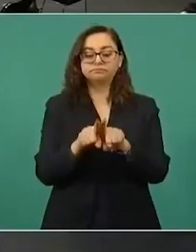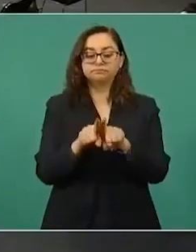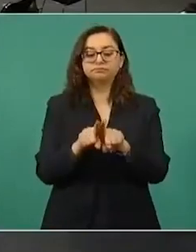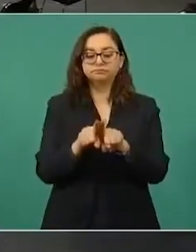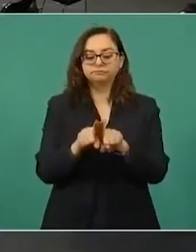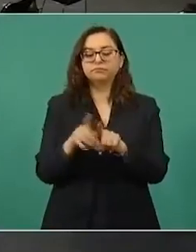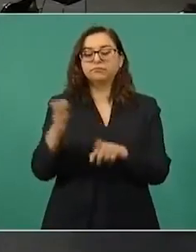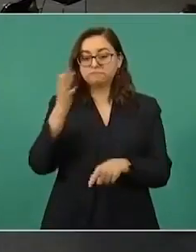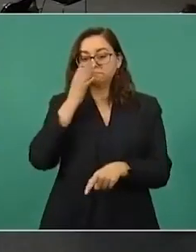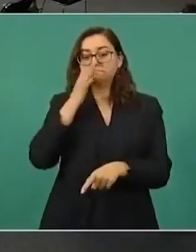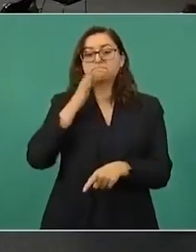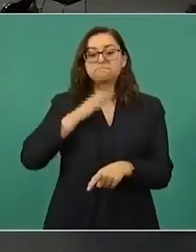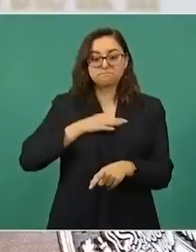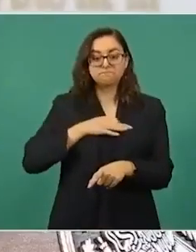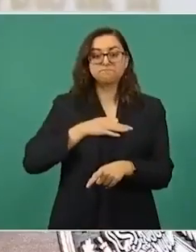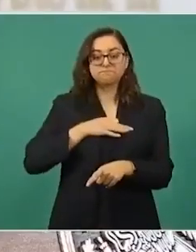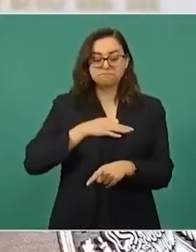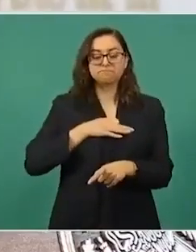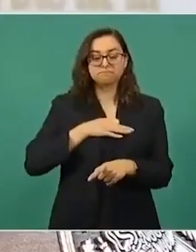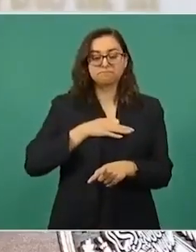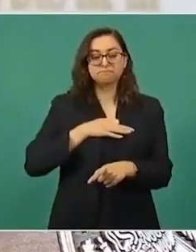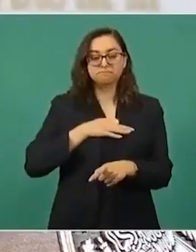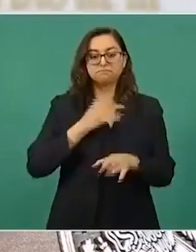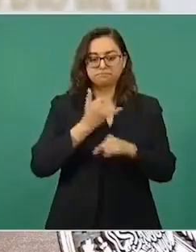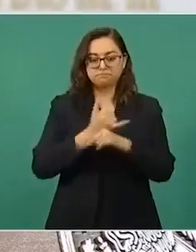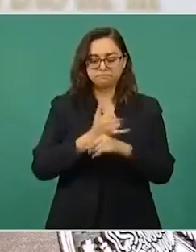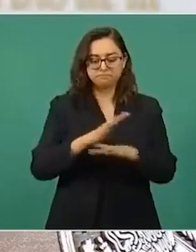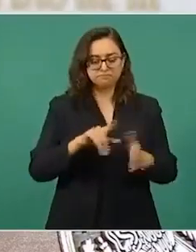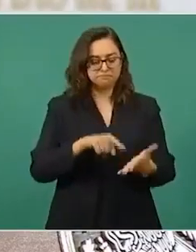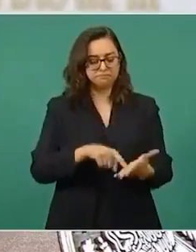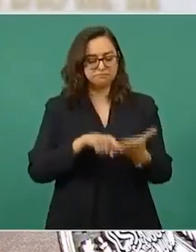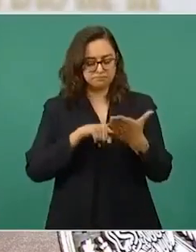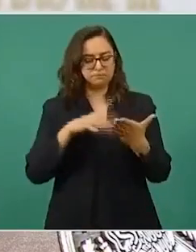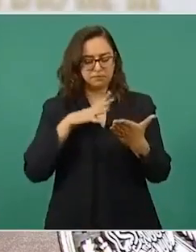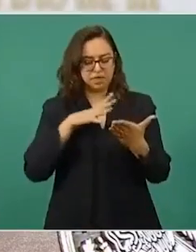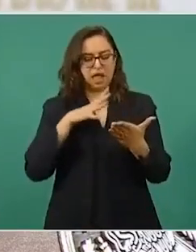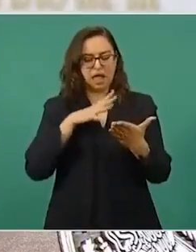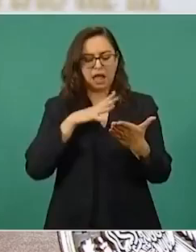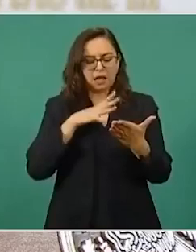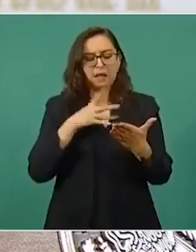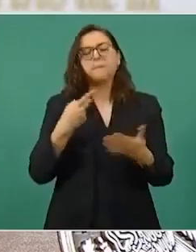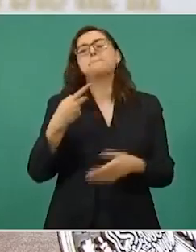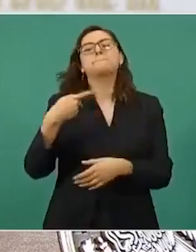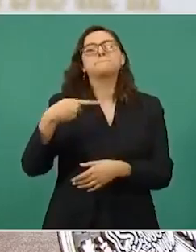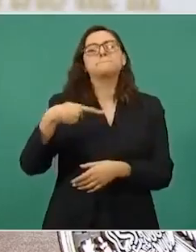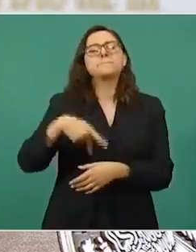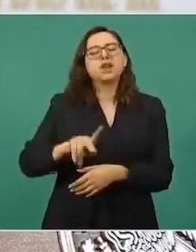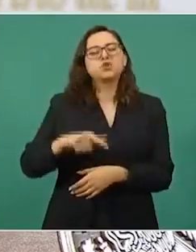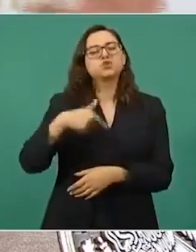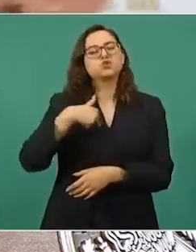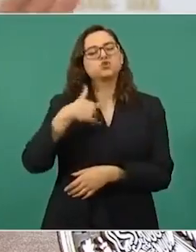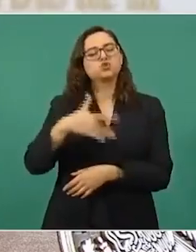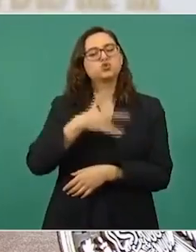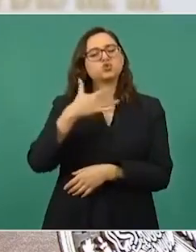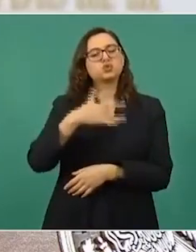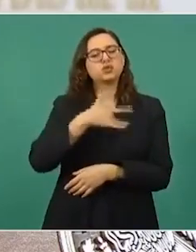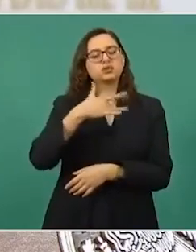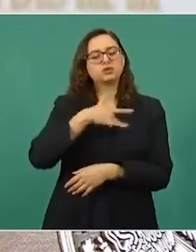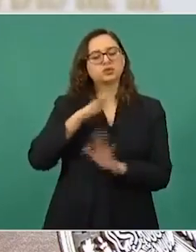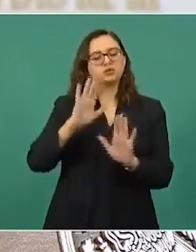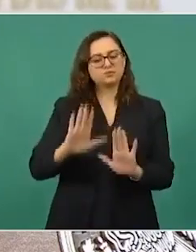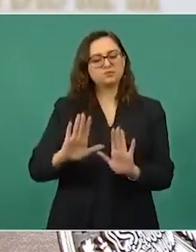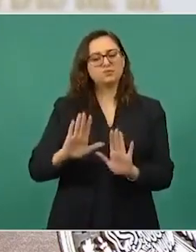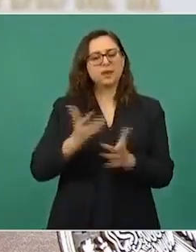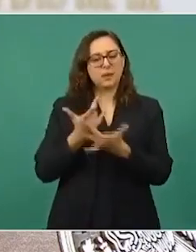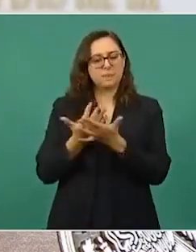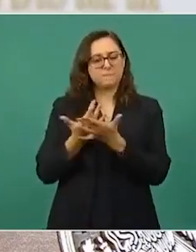el informe, yo prefiero que si les parece que concluya el proceso, ya va